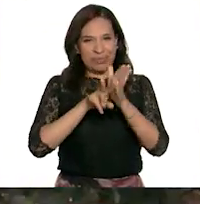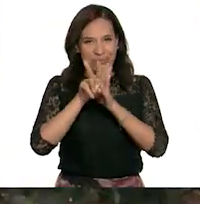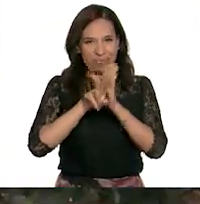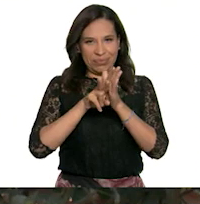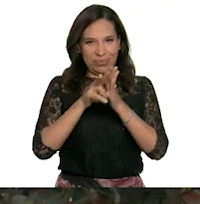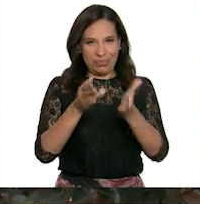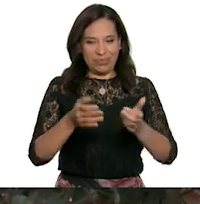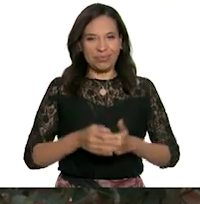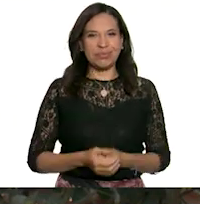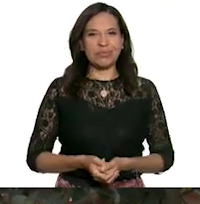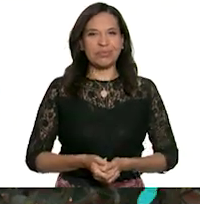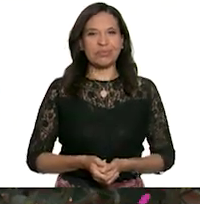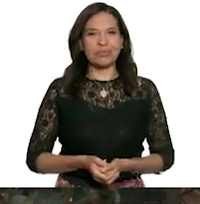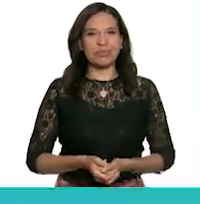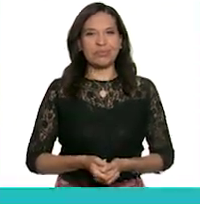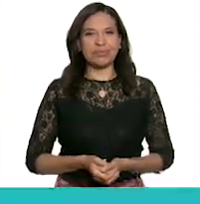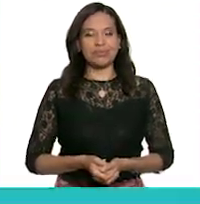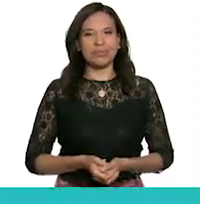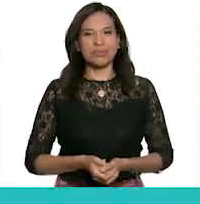video!